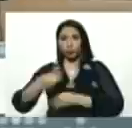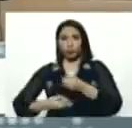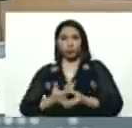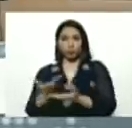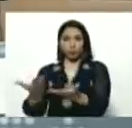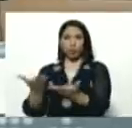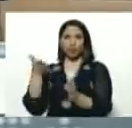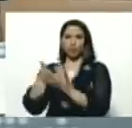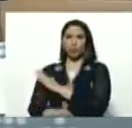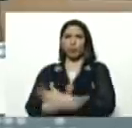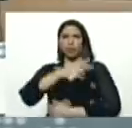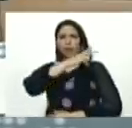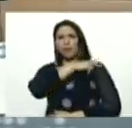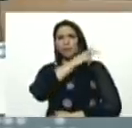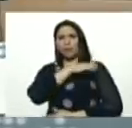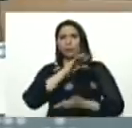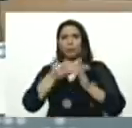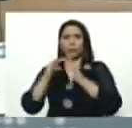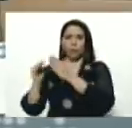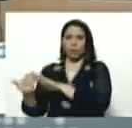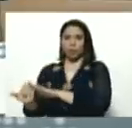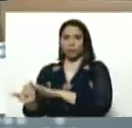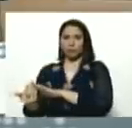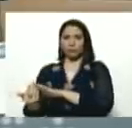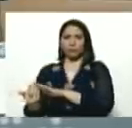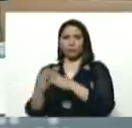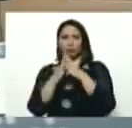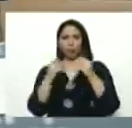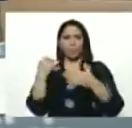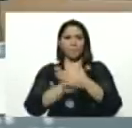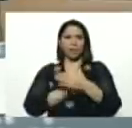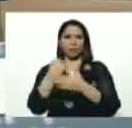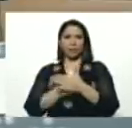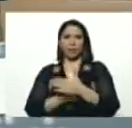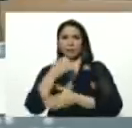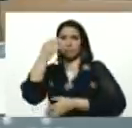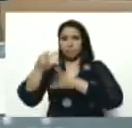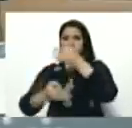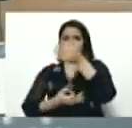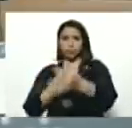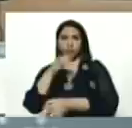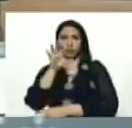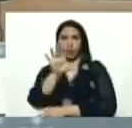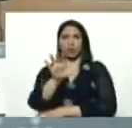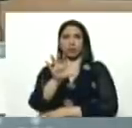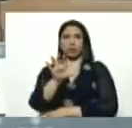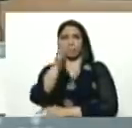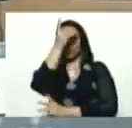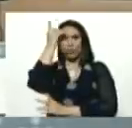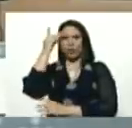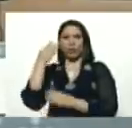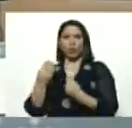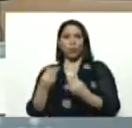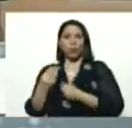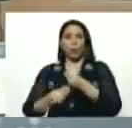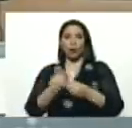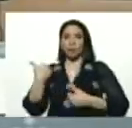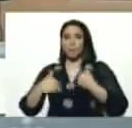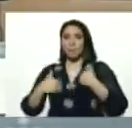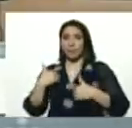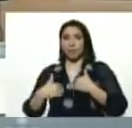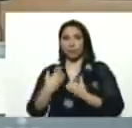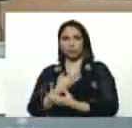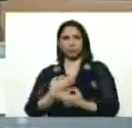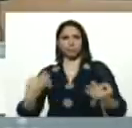de los jefes de comunidad, toda esta batalla, le expliquemos a nuestro país, Dios dado, como haces tú los miércoles, en ese tremendo